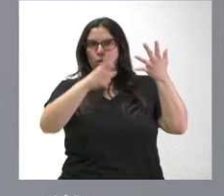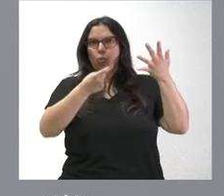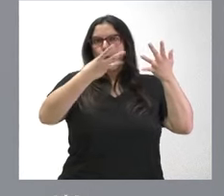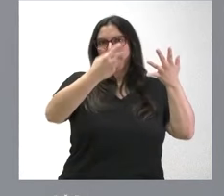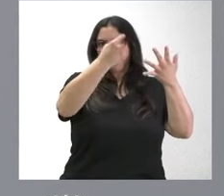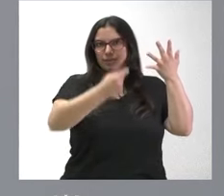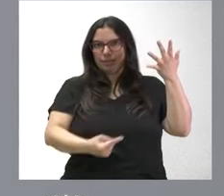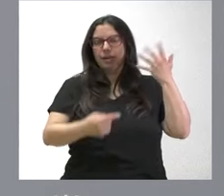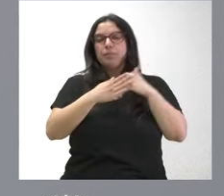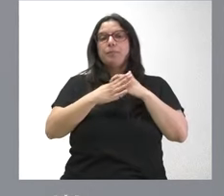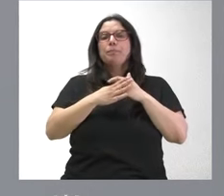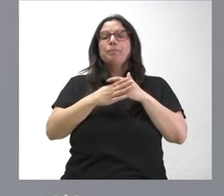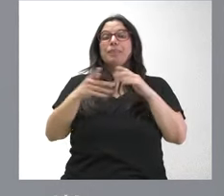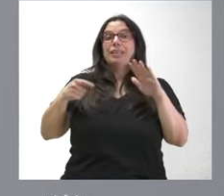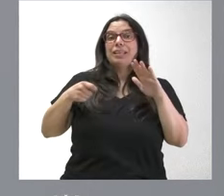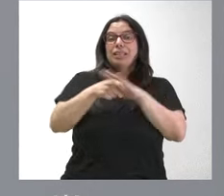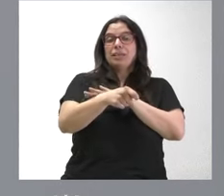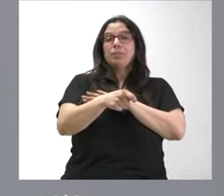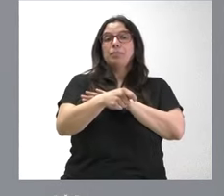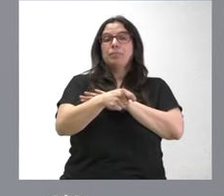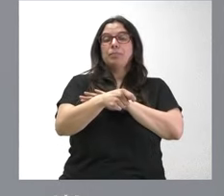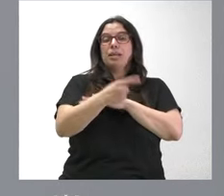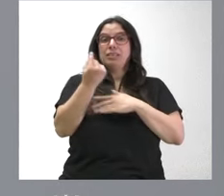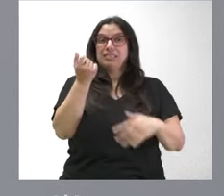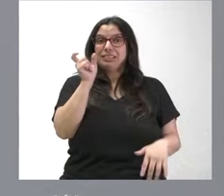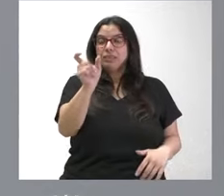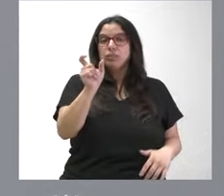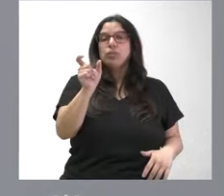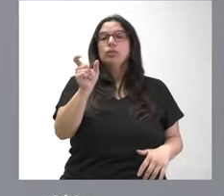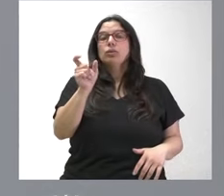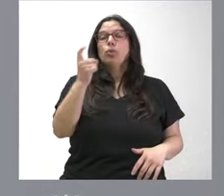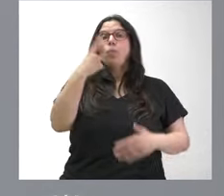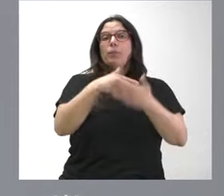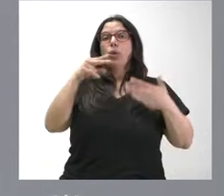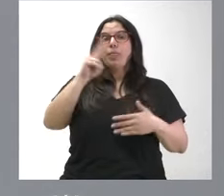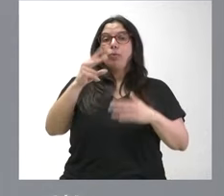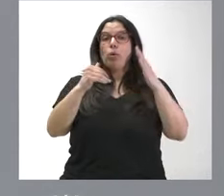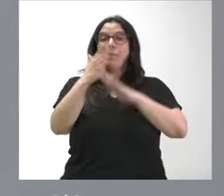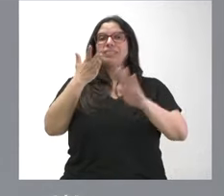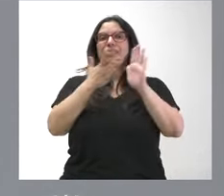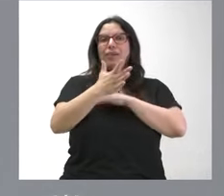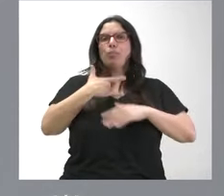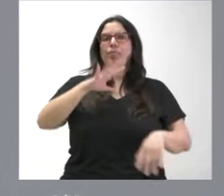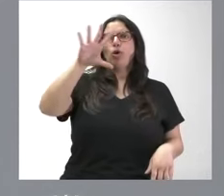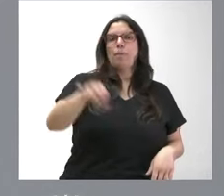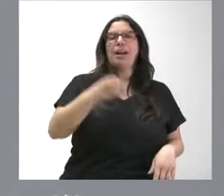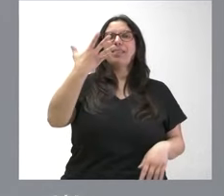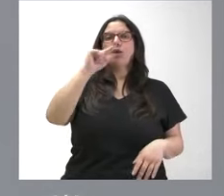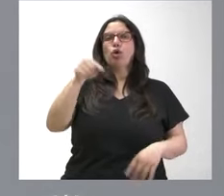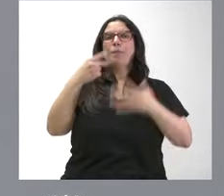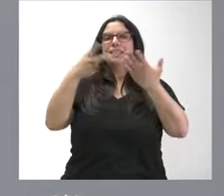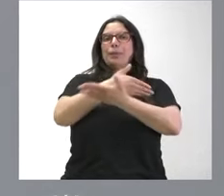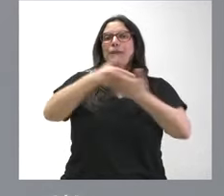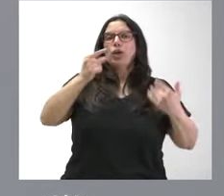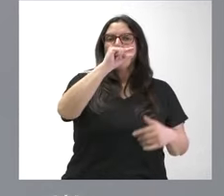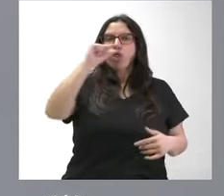que se lleva a cabo este más de un millón de euros va a permitir la compra de 5,7 millones de